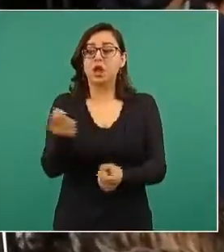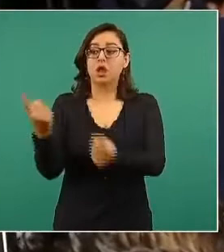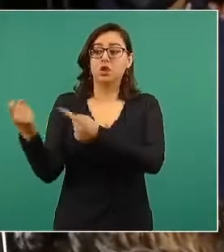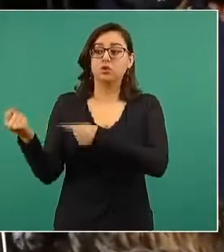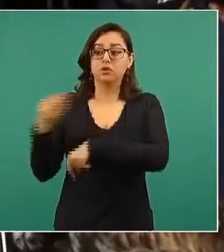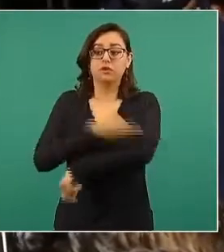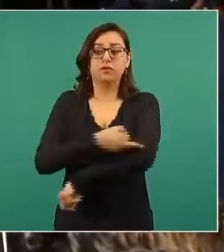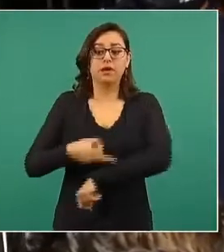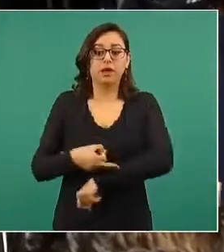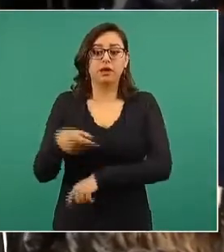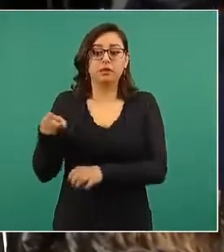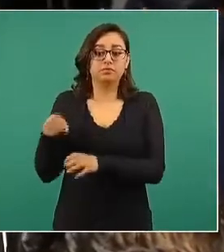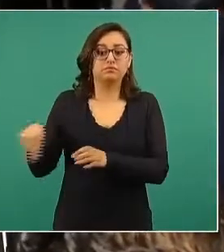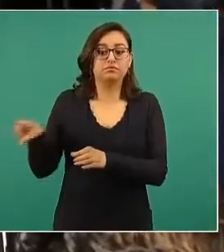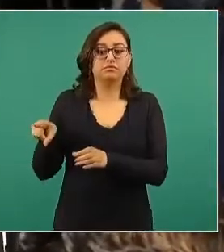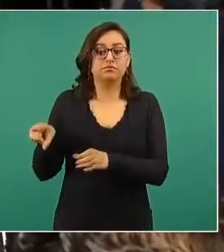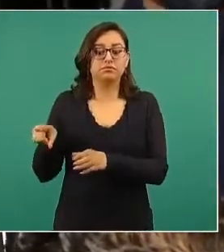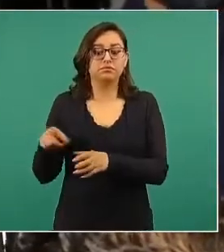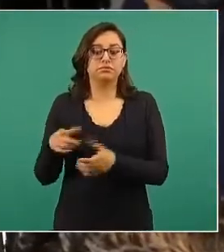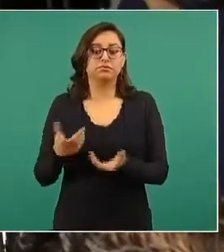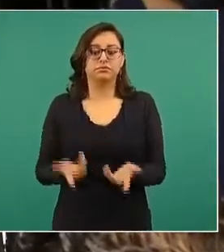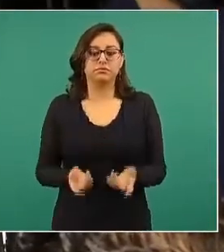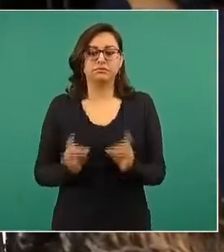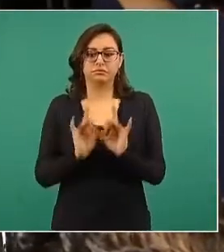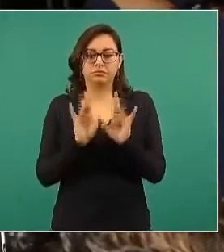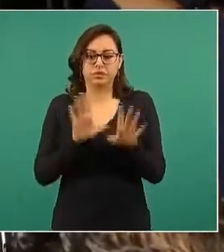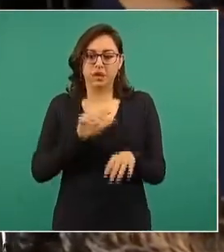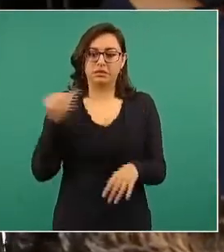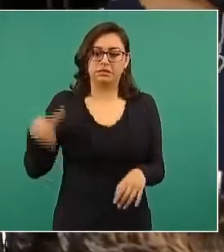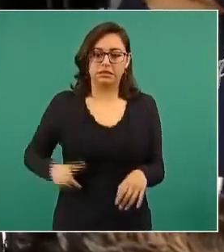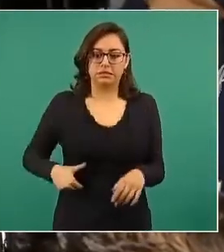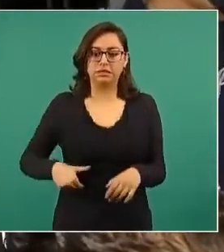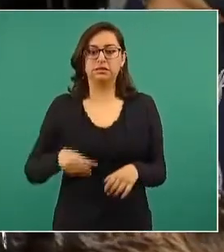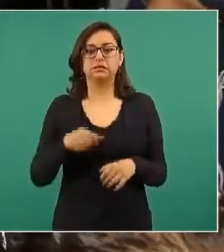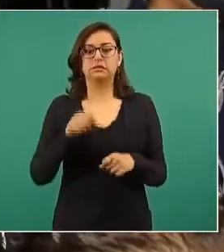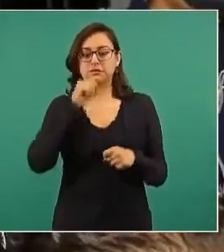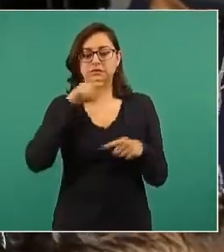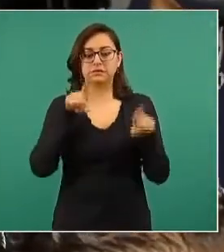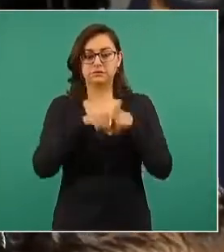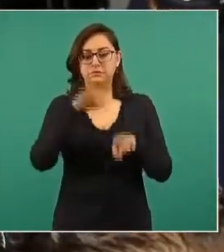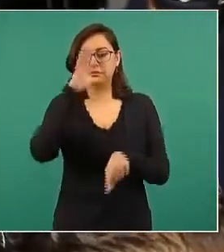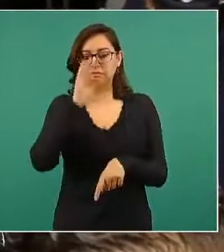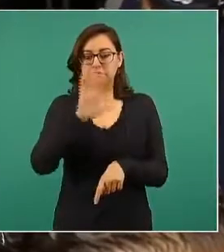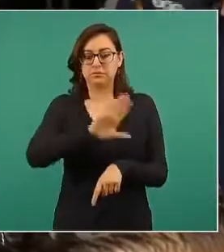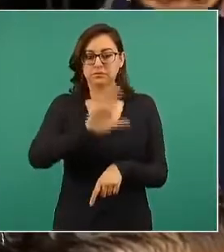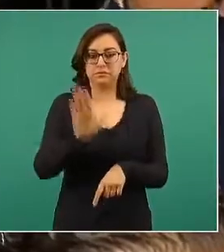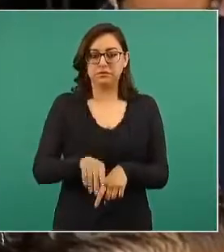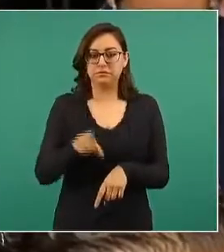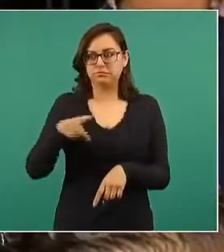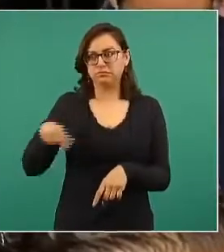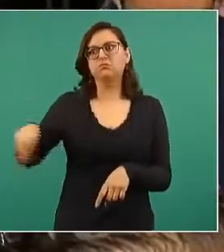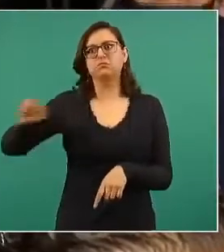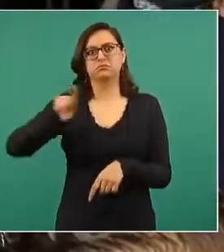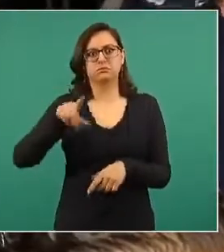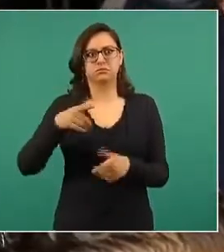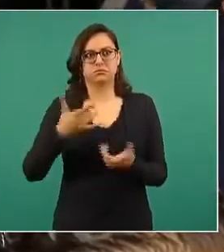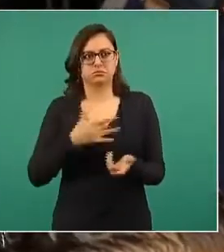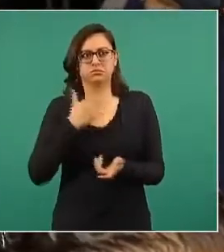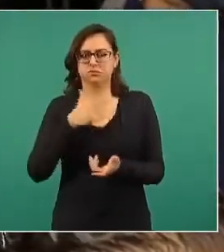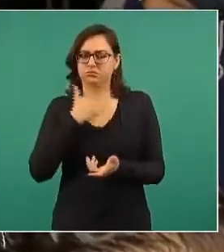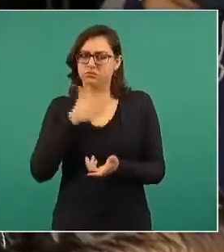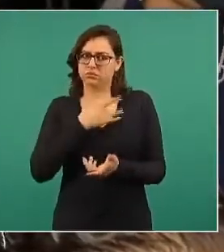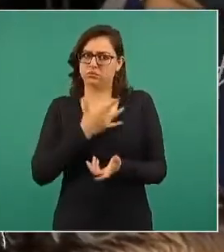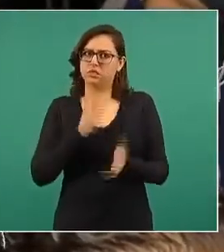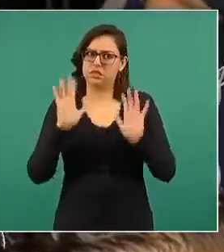anteriores ocasiones también sufrieron accidentes, muchos que perdieron la vida, los familiares también están levantando la voz después de esto que